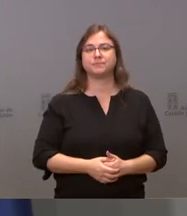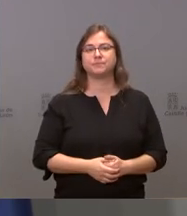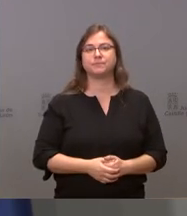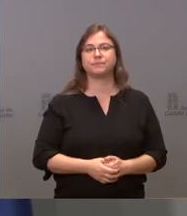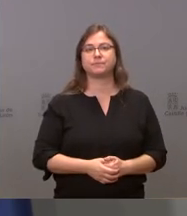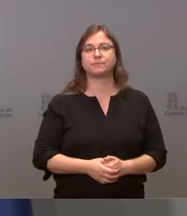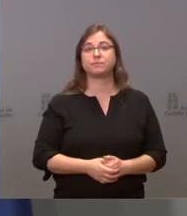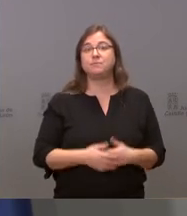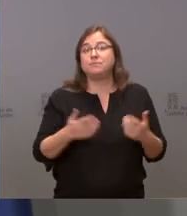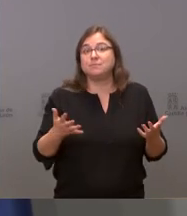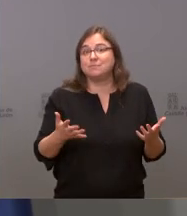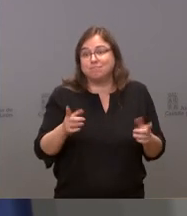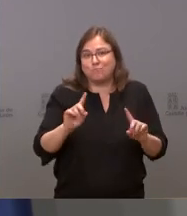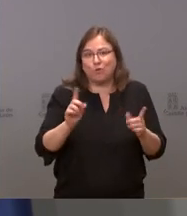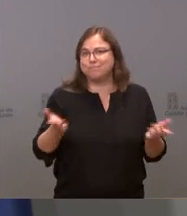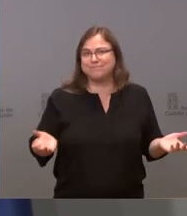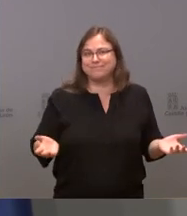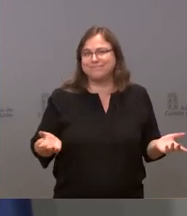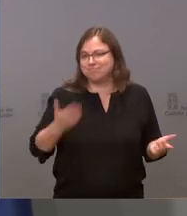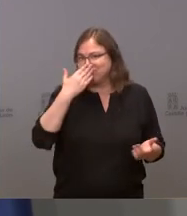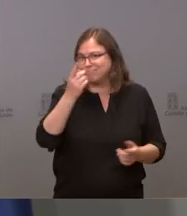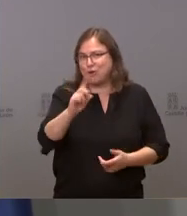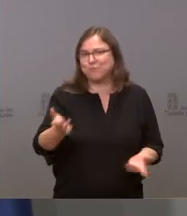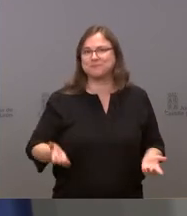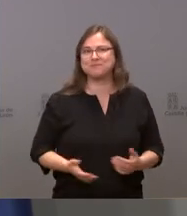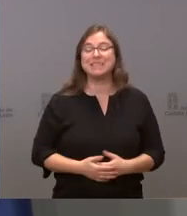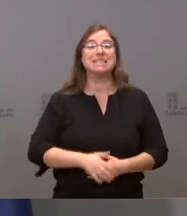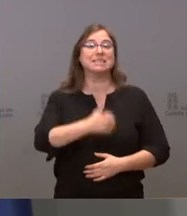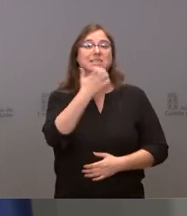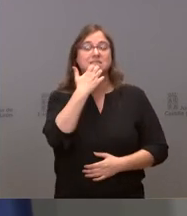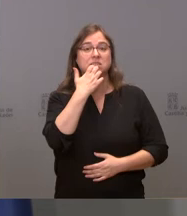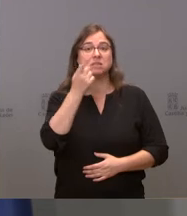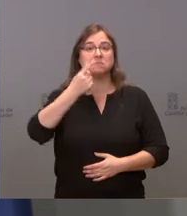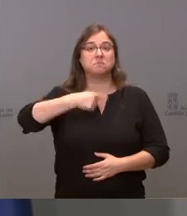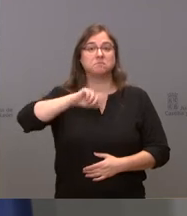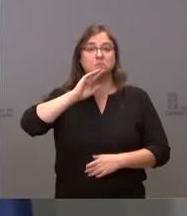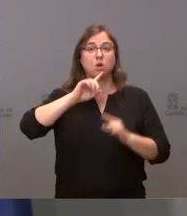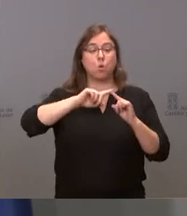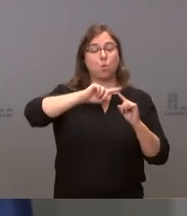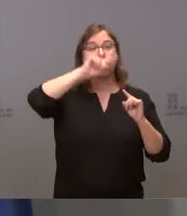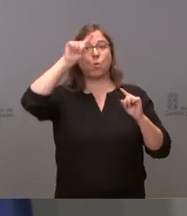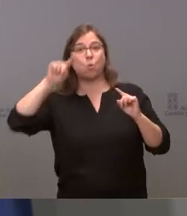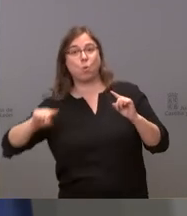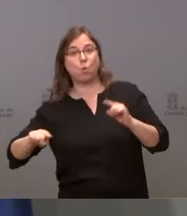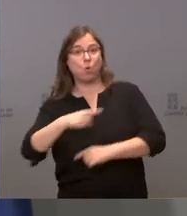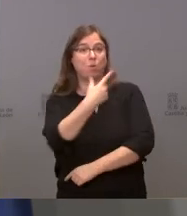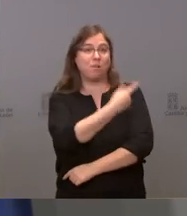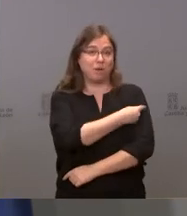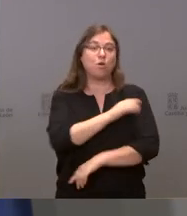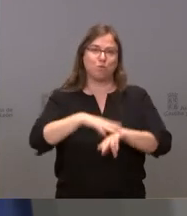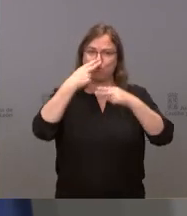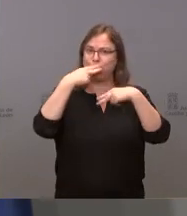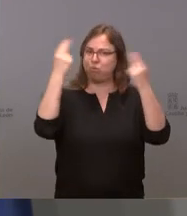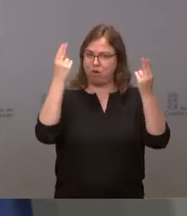Bueno, la verdad es que no. La verdad es que no. Y la verdad es que cuando uno sigue la curva de vacunación, que por eso la publicamos